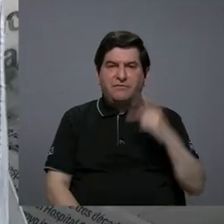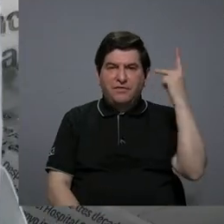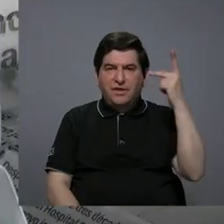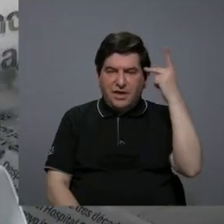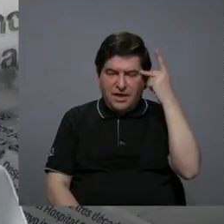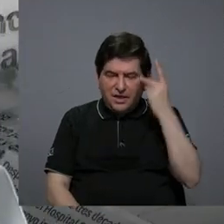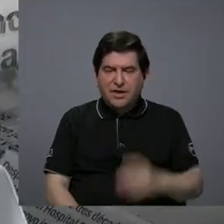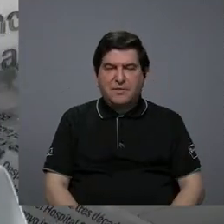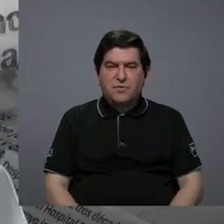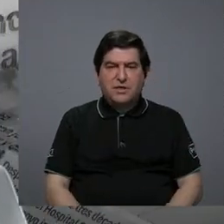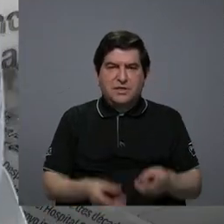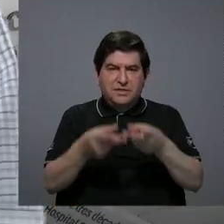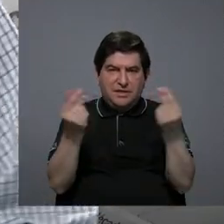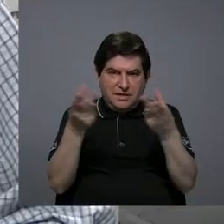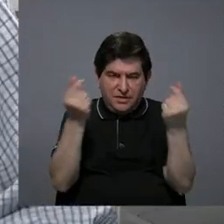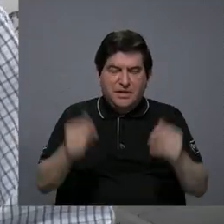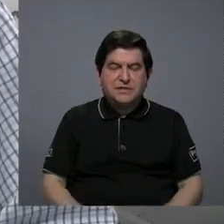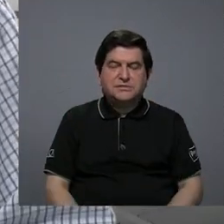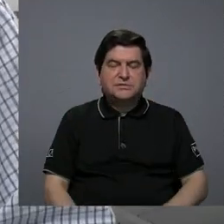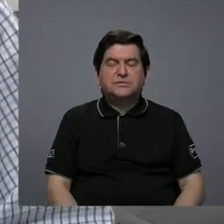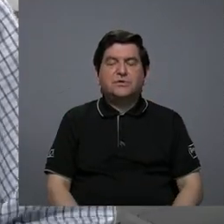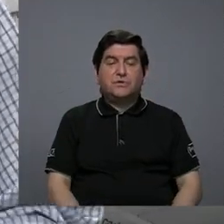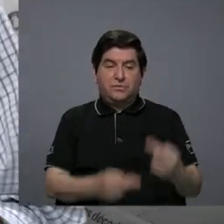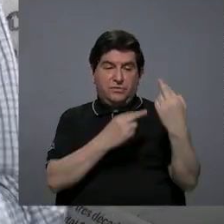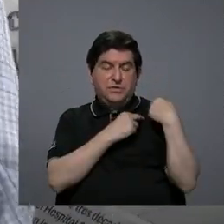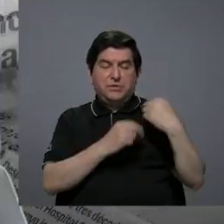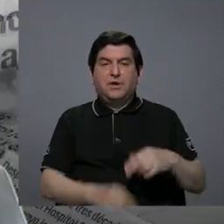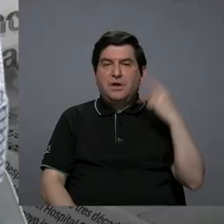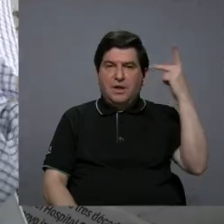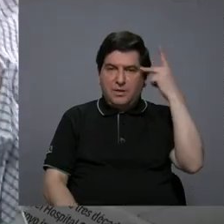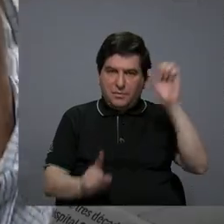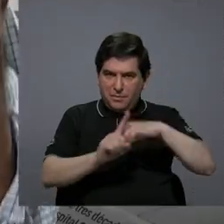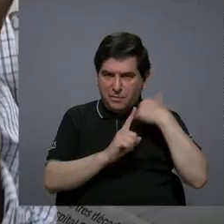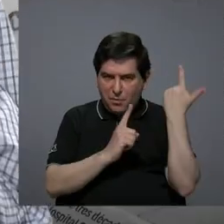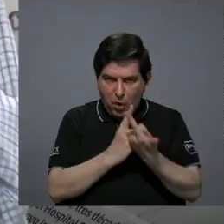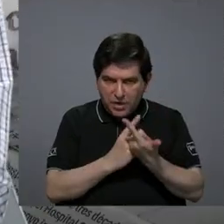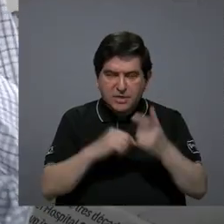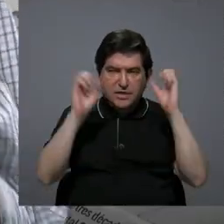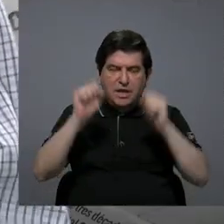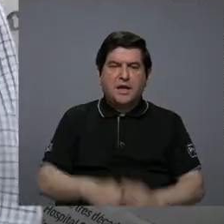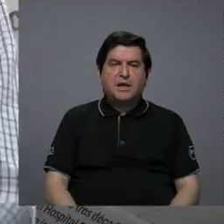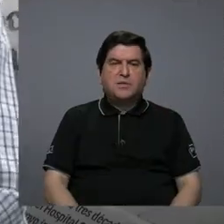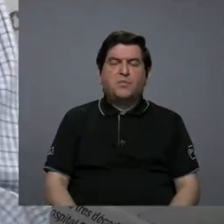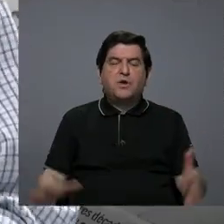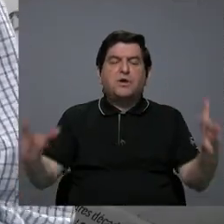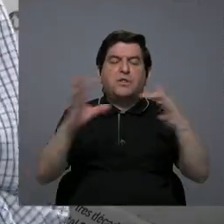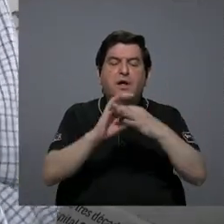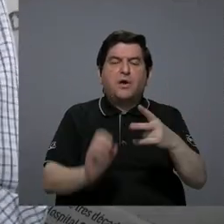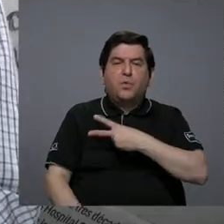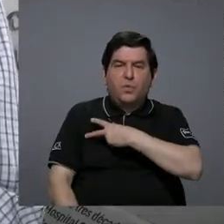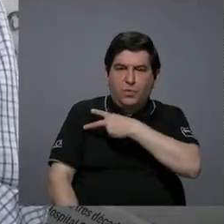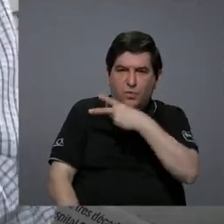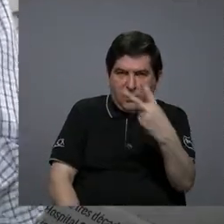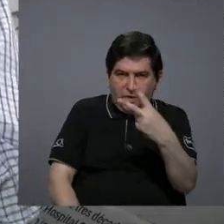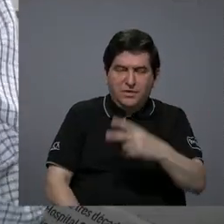que sea responsable en la política social y que logre agrupar voluntades